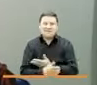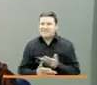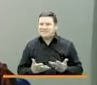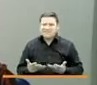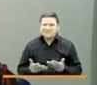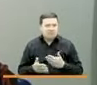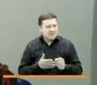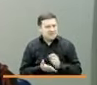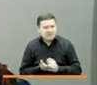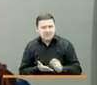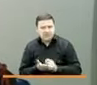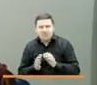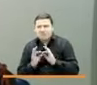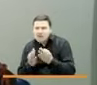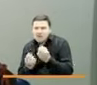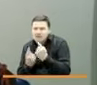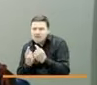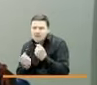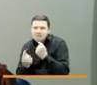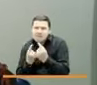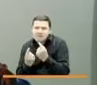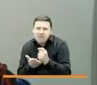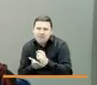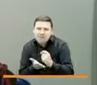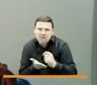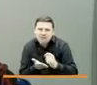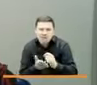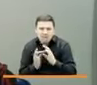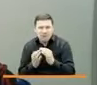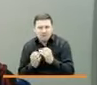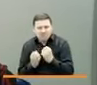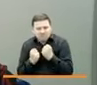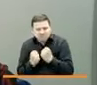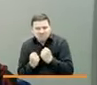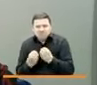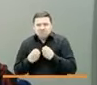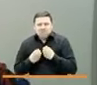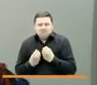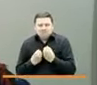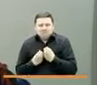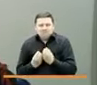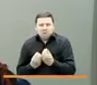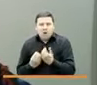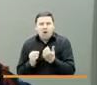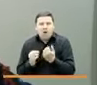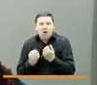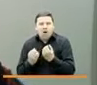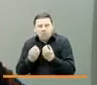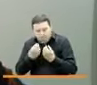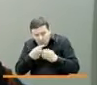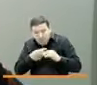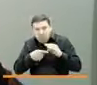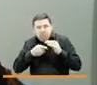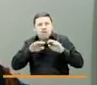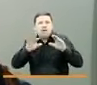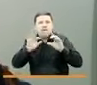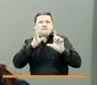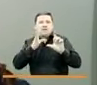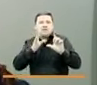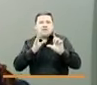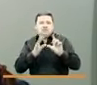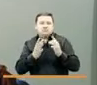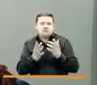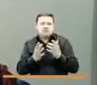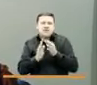con las familias tener la fortaleza para poder con estos medios virtuales de pasar diariamente la